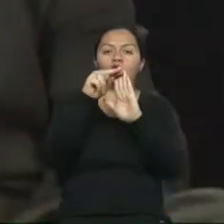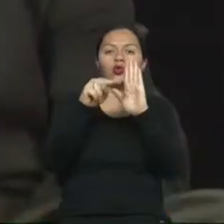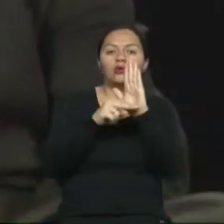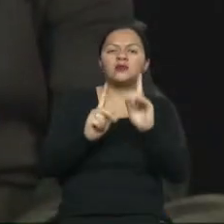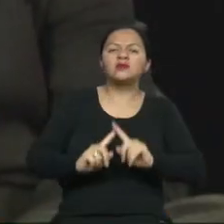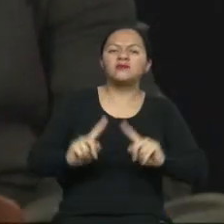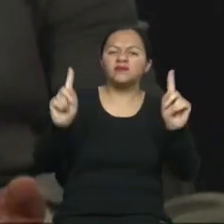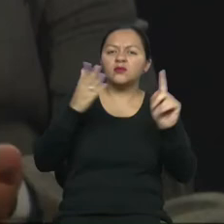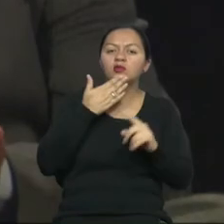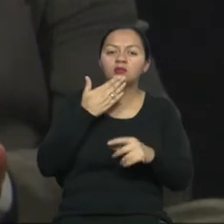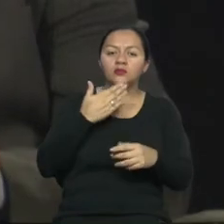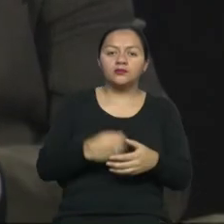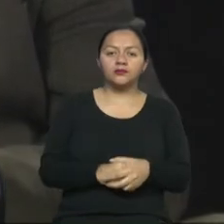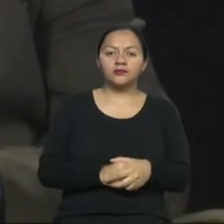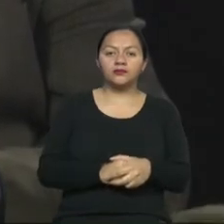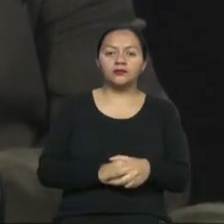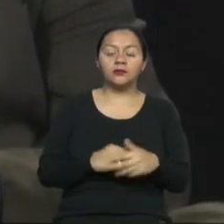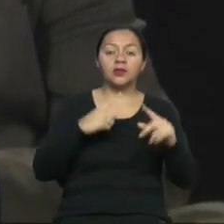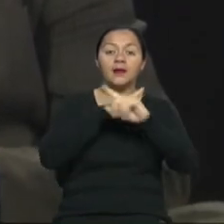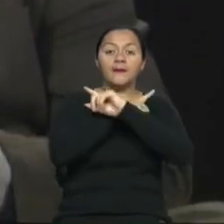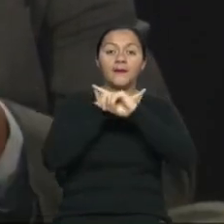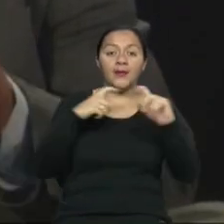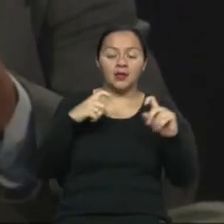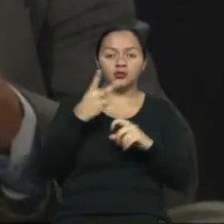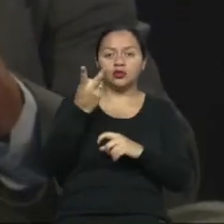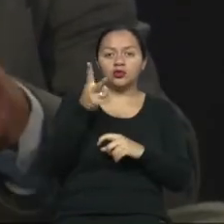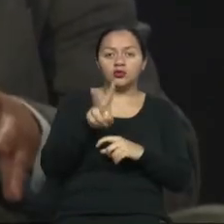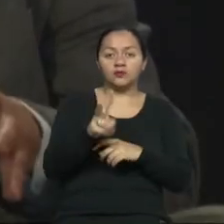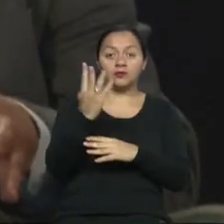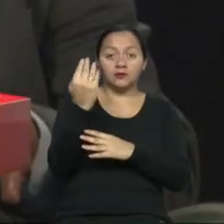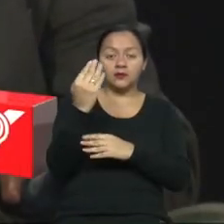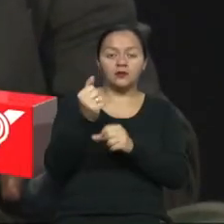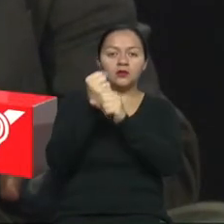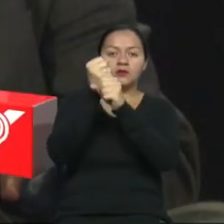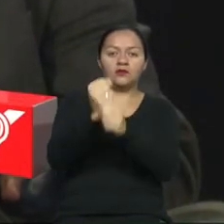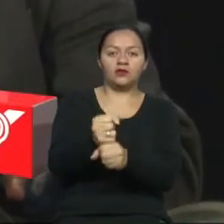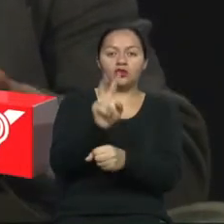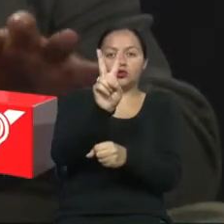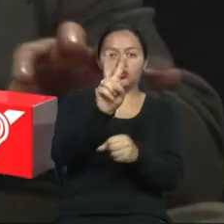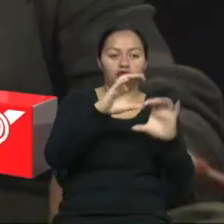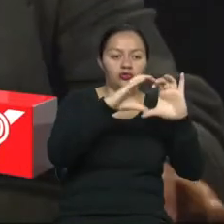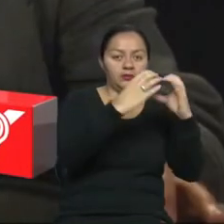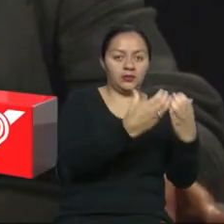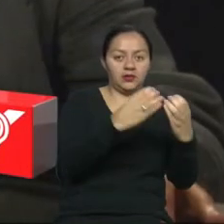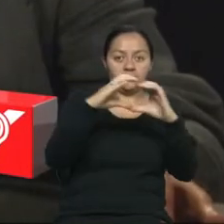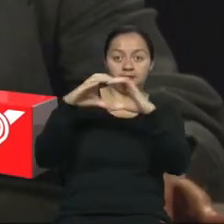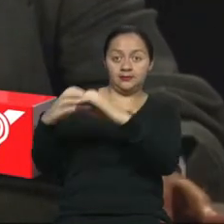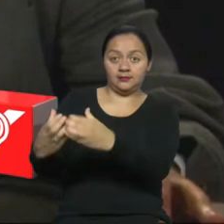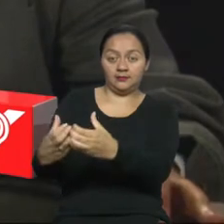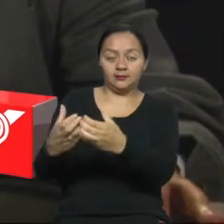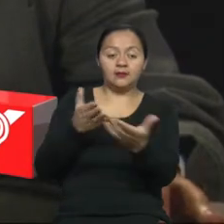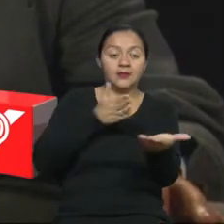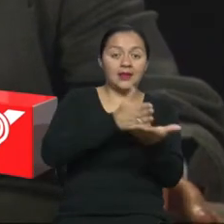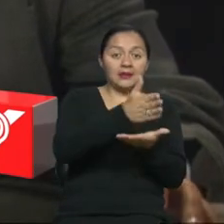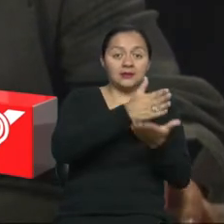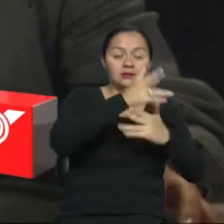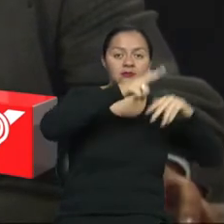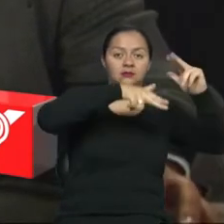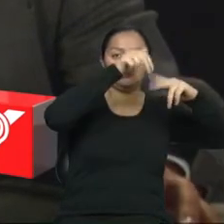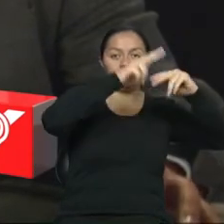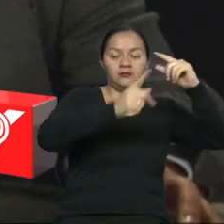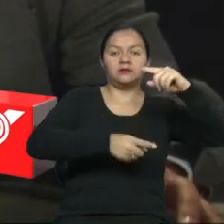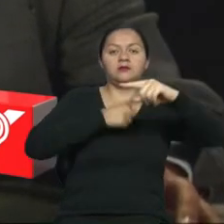Seguro. Desde marzo del 2014 se fundaron dos comités técnicos. Accesibilidad al entorno construido y